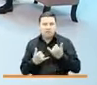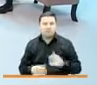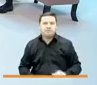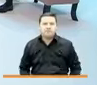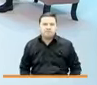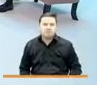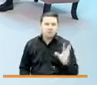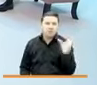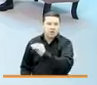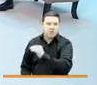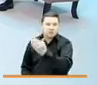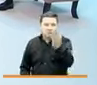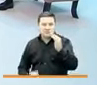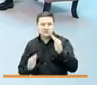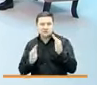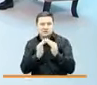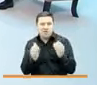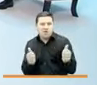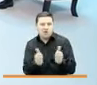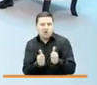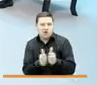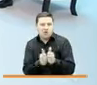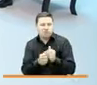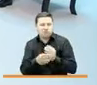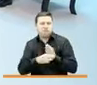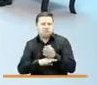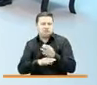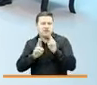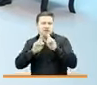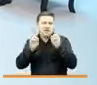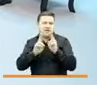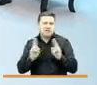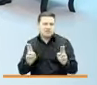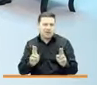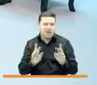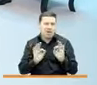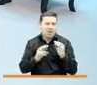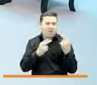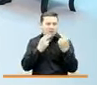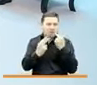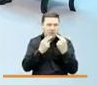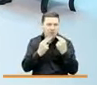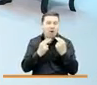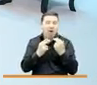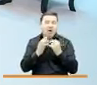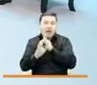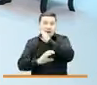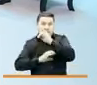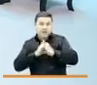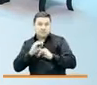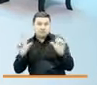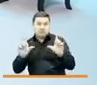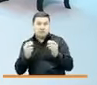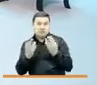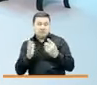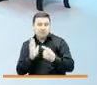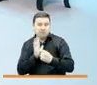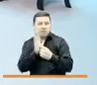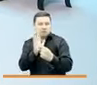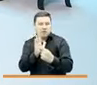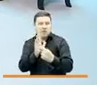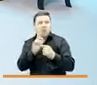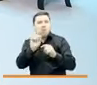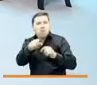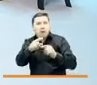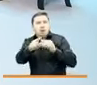ustedes que están en casa acompañándonos a través de las redes sociales o desde la señal de canal institucional podrán enviarnos